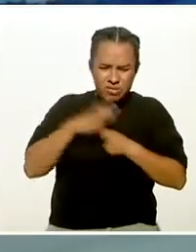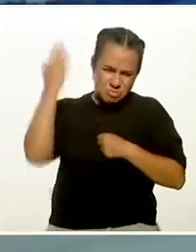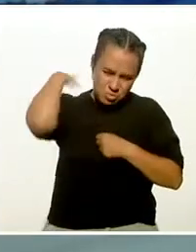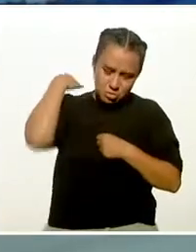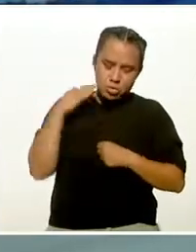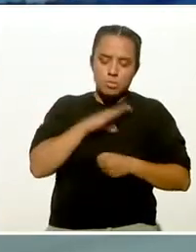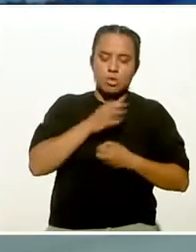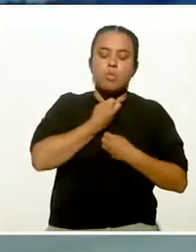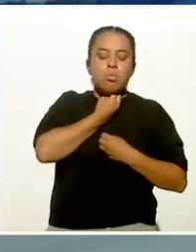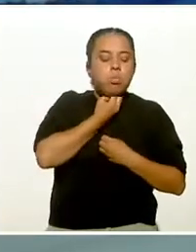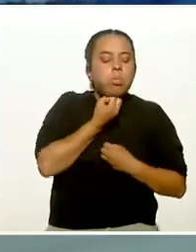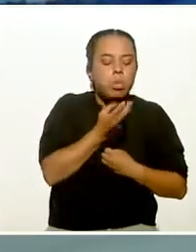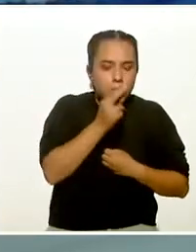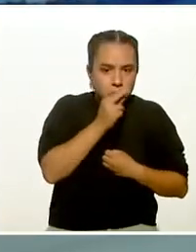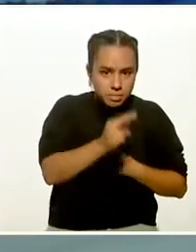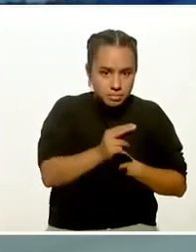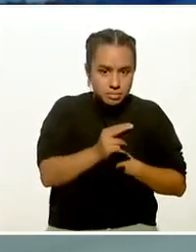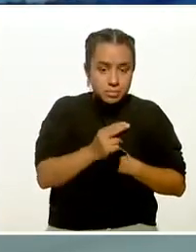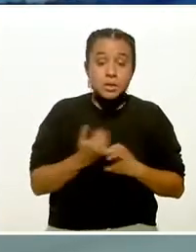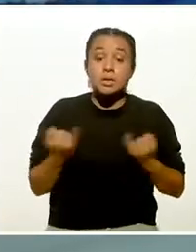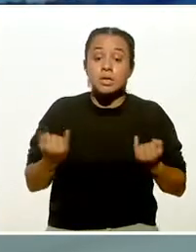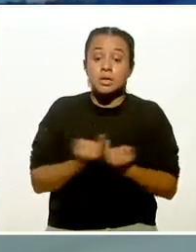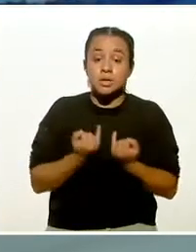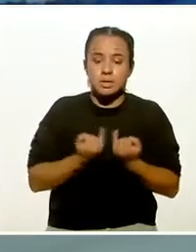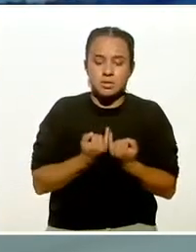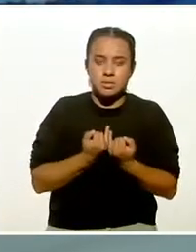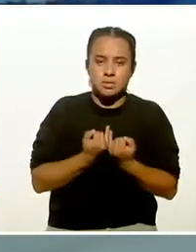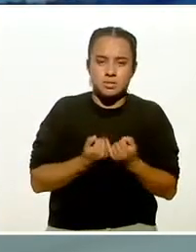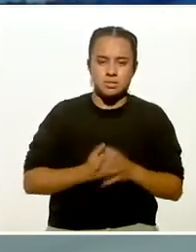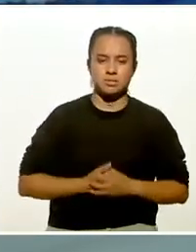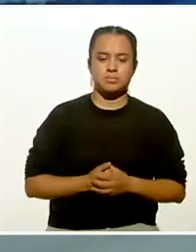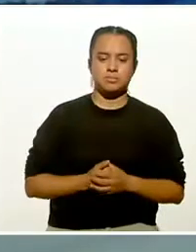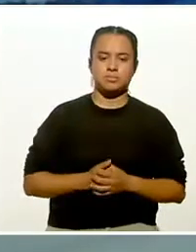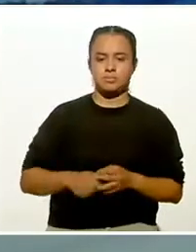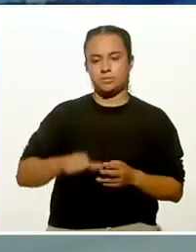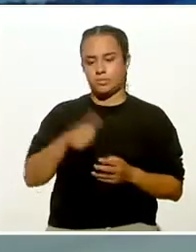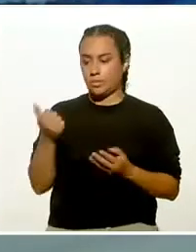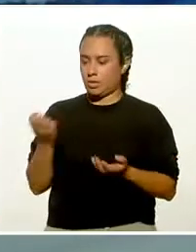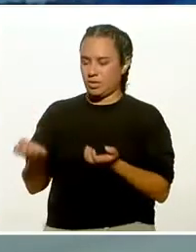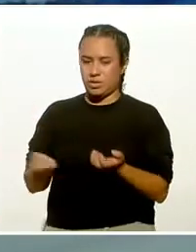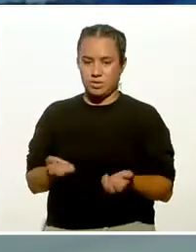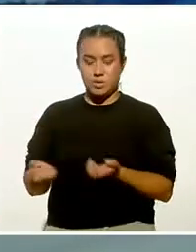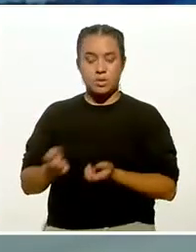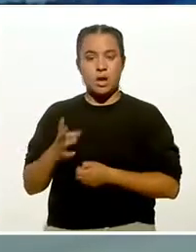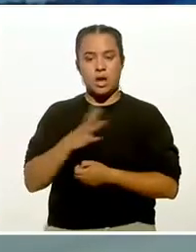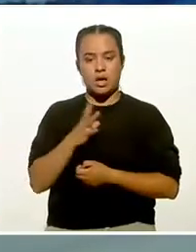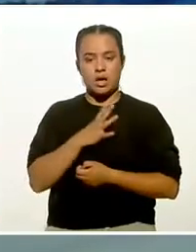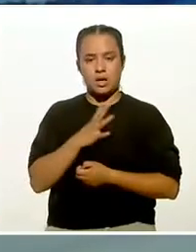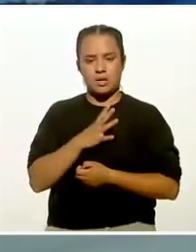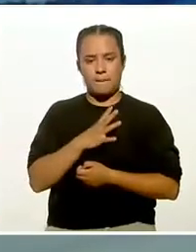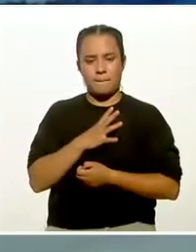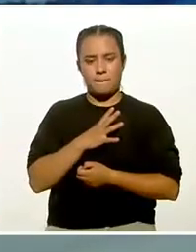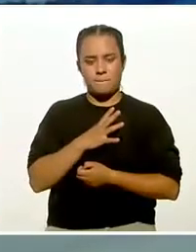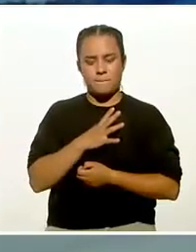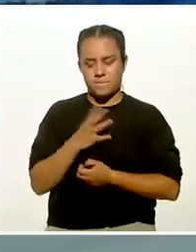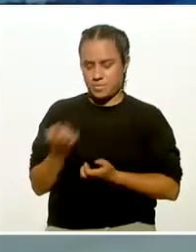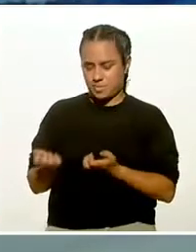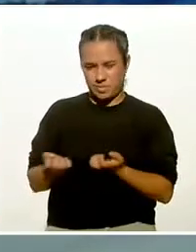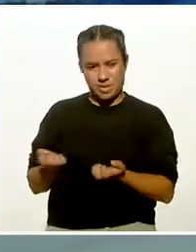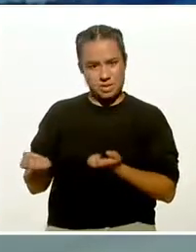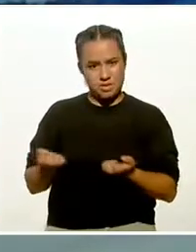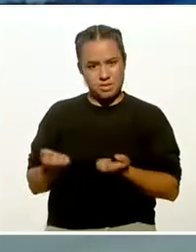Y, bueno, también del lado de la actividad física existen ejercicios